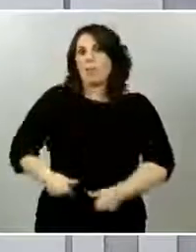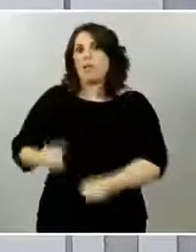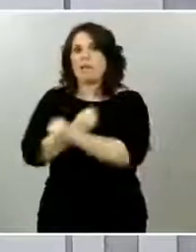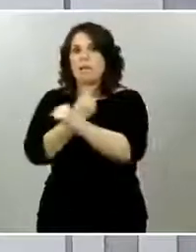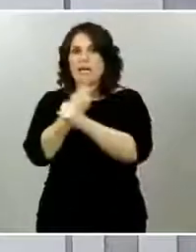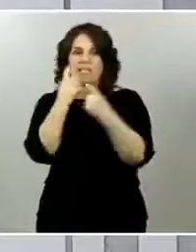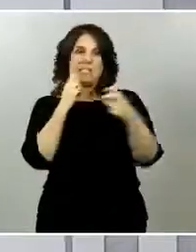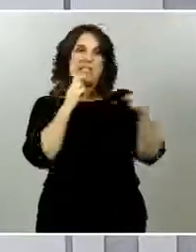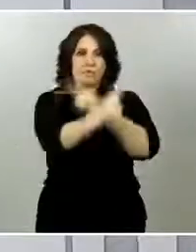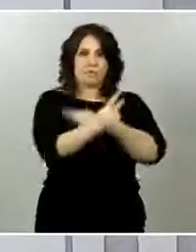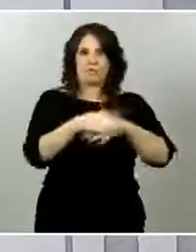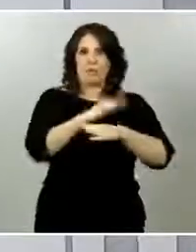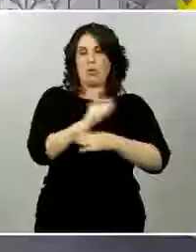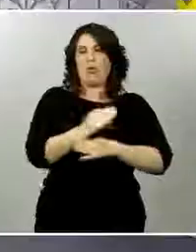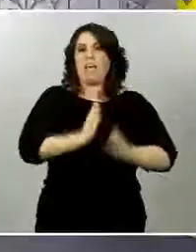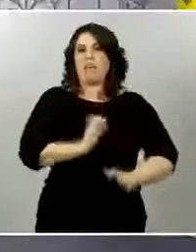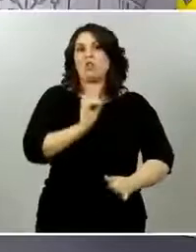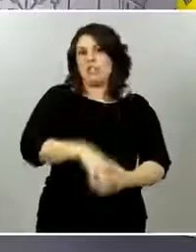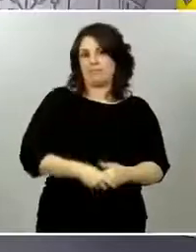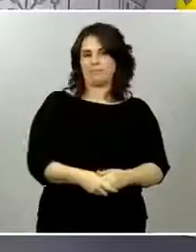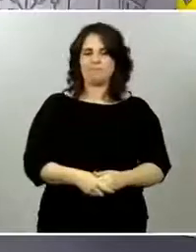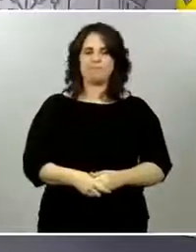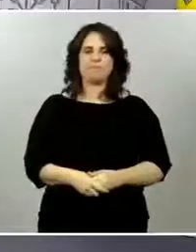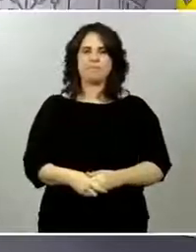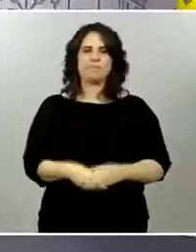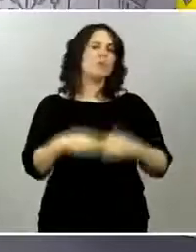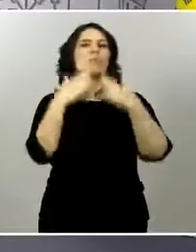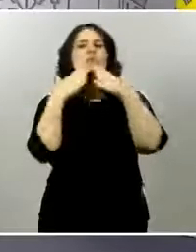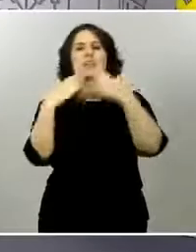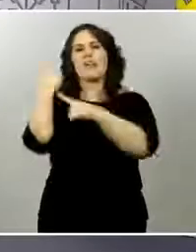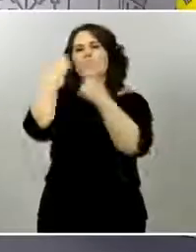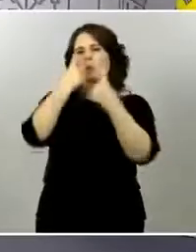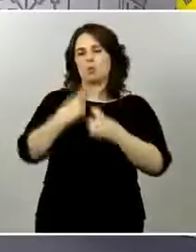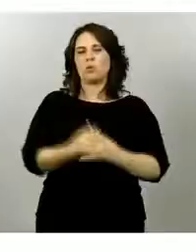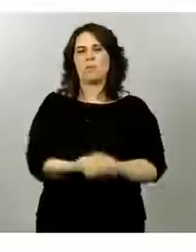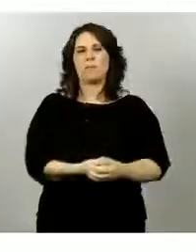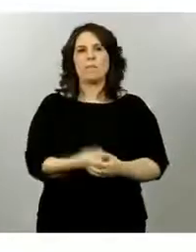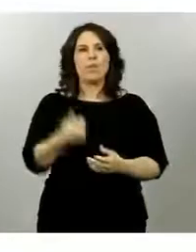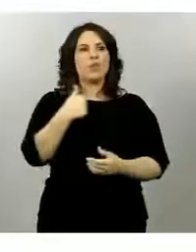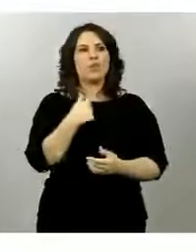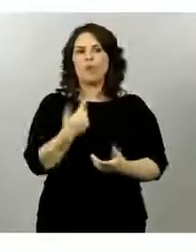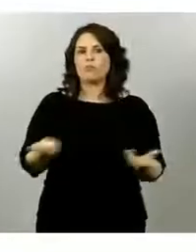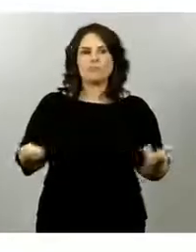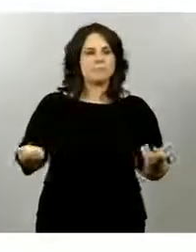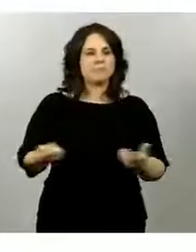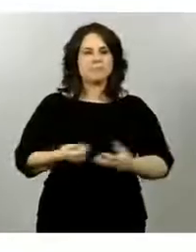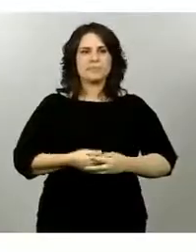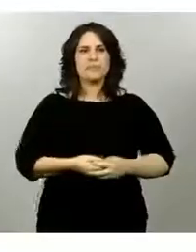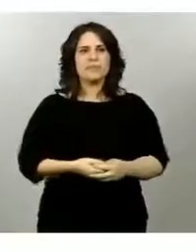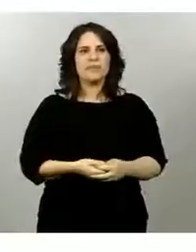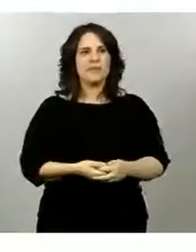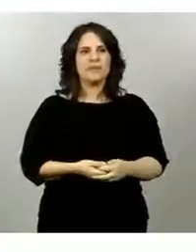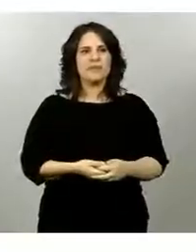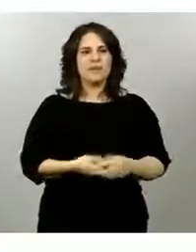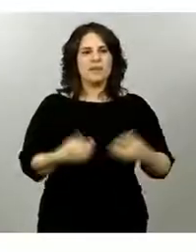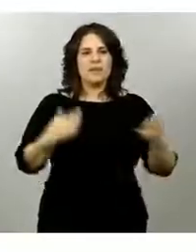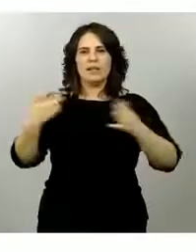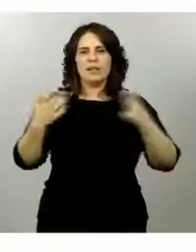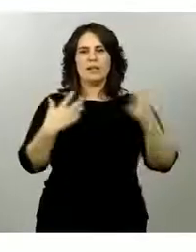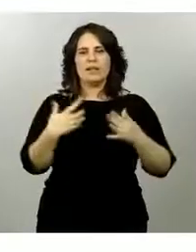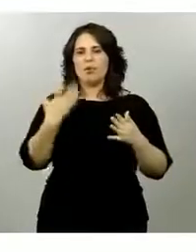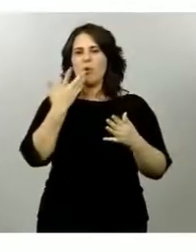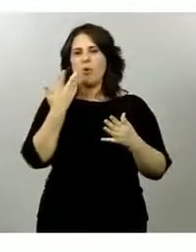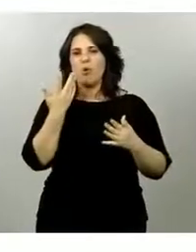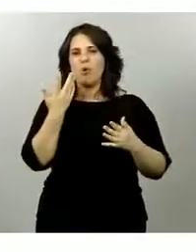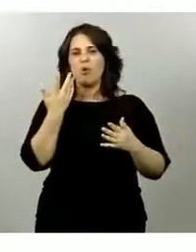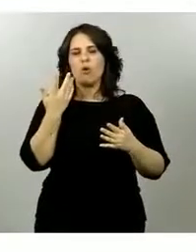que sea satisfactoria para el conjunto pero sobre todo para aquellos que se incorporan y necesitan una respuesta rápida sobre la situación del cuidado